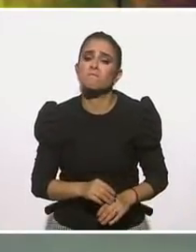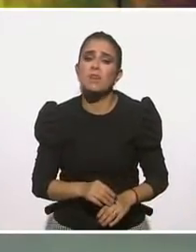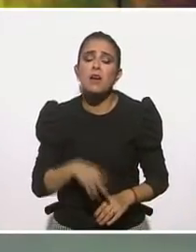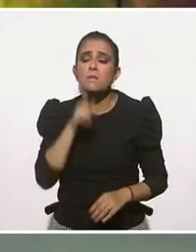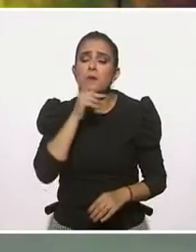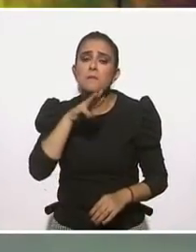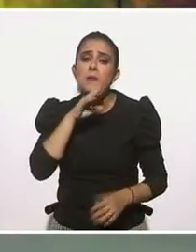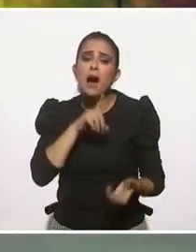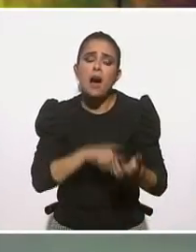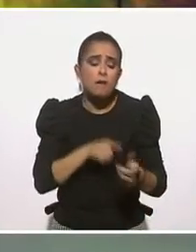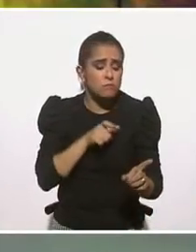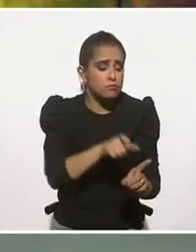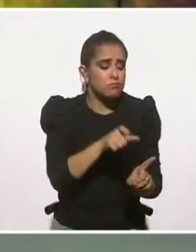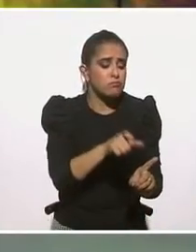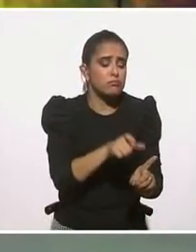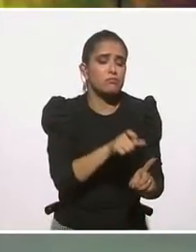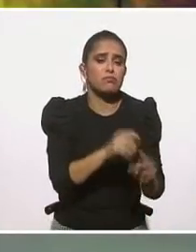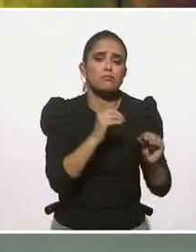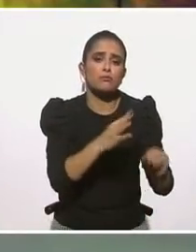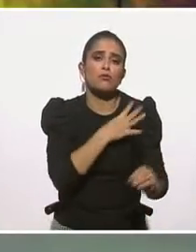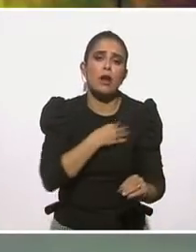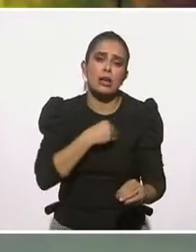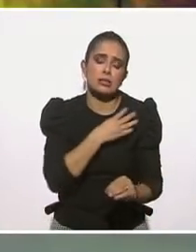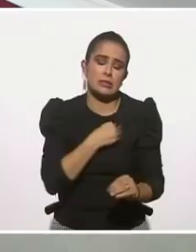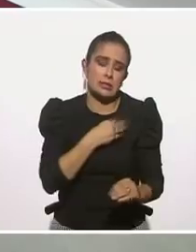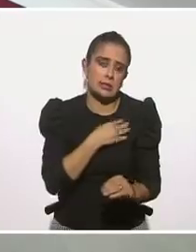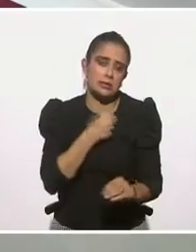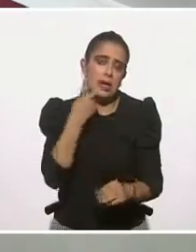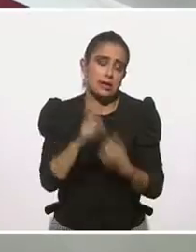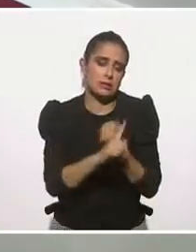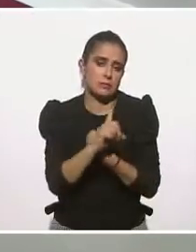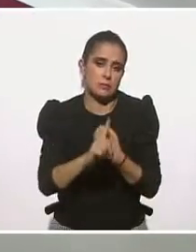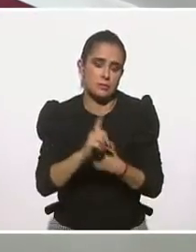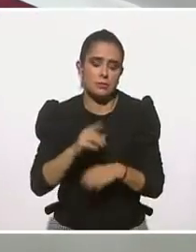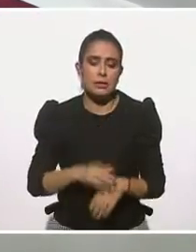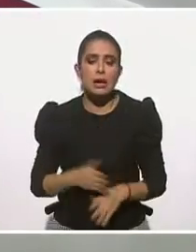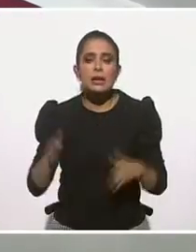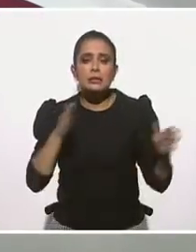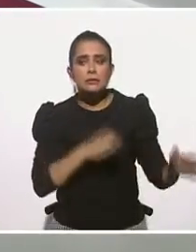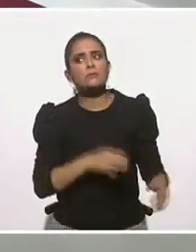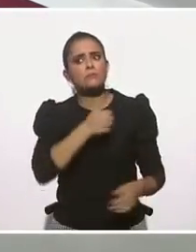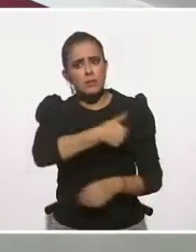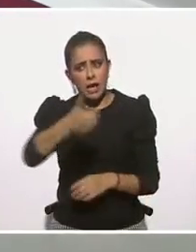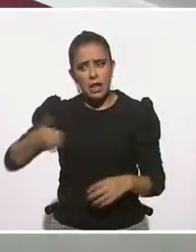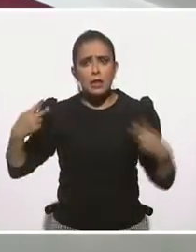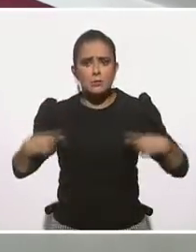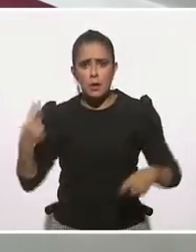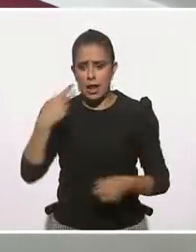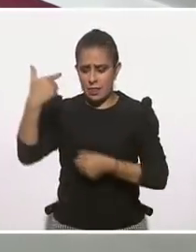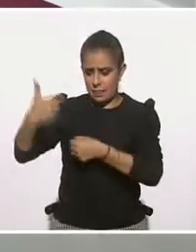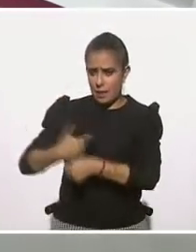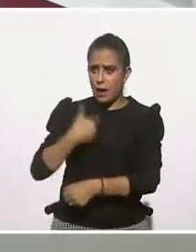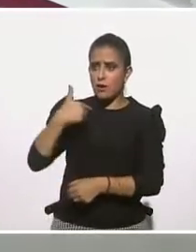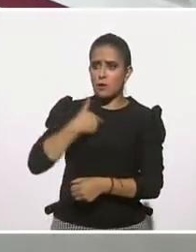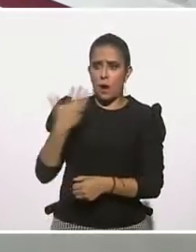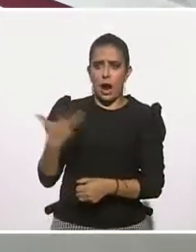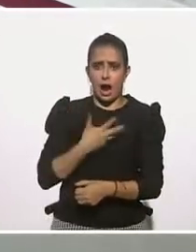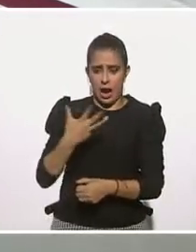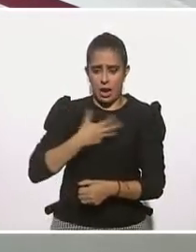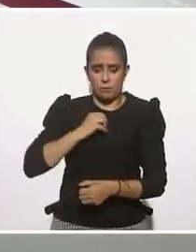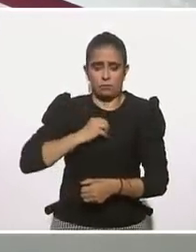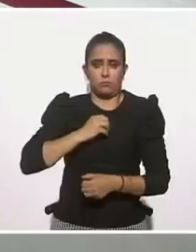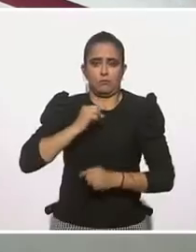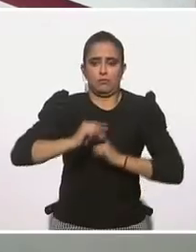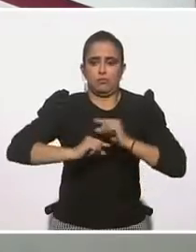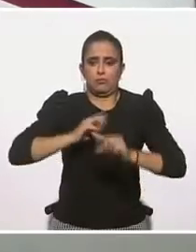Lupita Bolio nos pone, la pandemia la considero como una gran oportunidad para descubrir nuestra resiliencia. Guadalupe Claudia nos comentaba